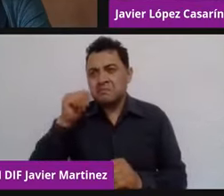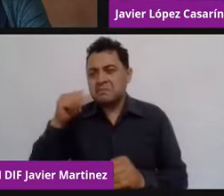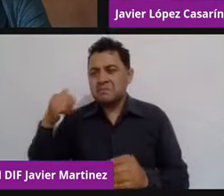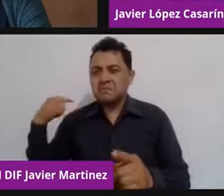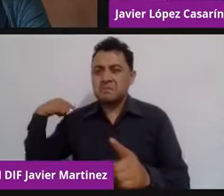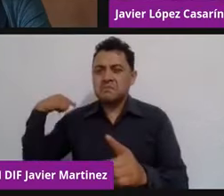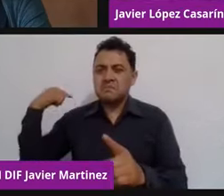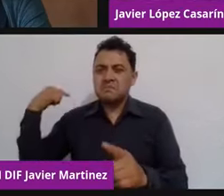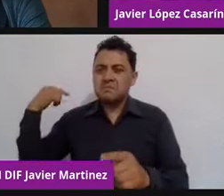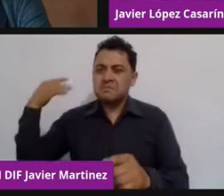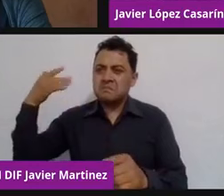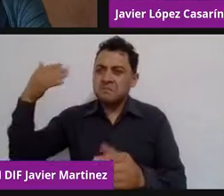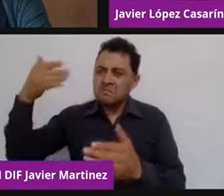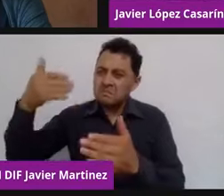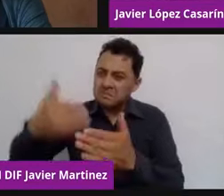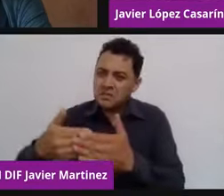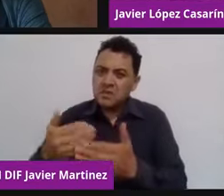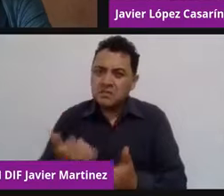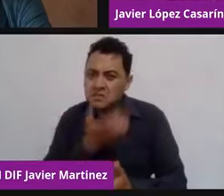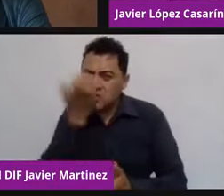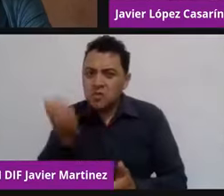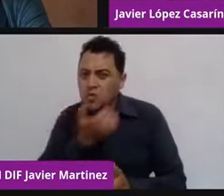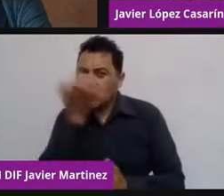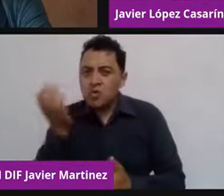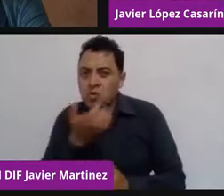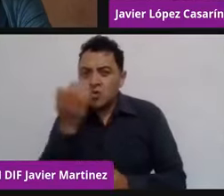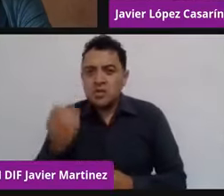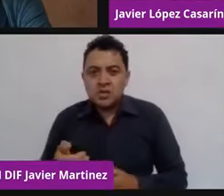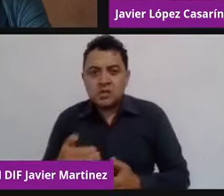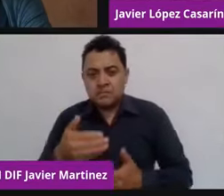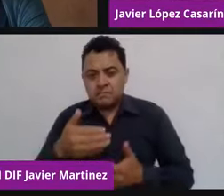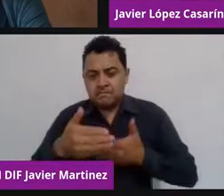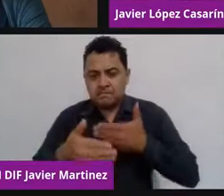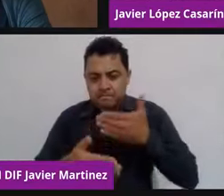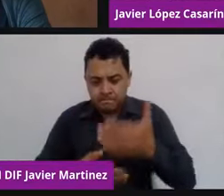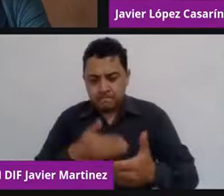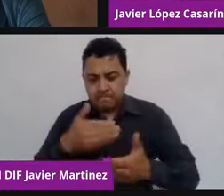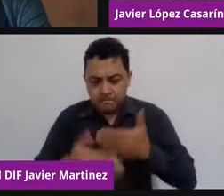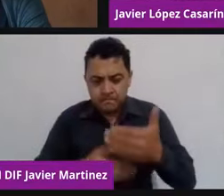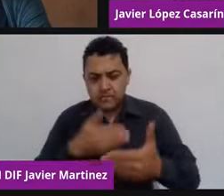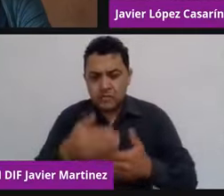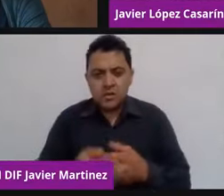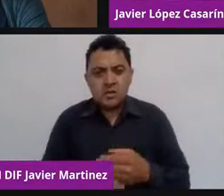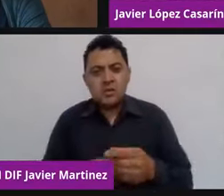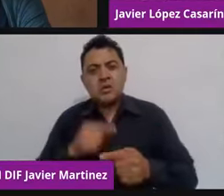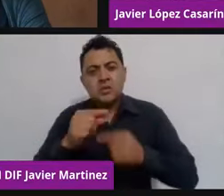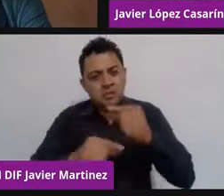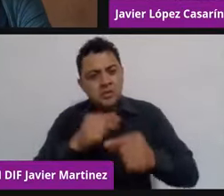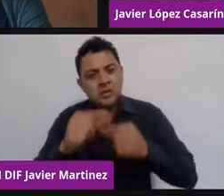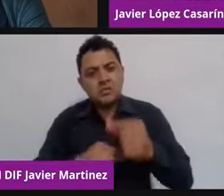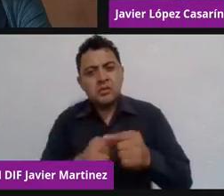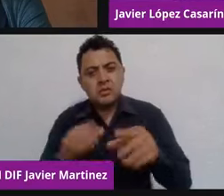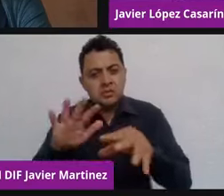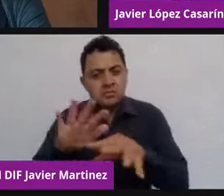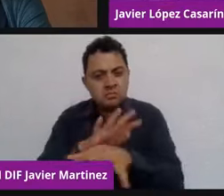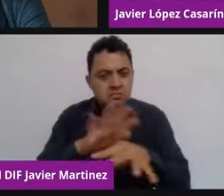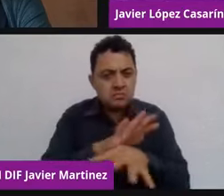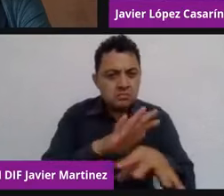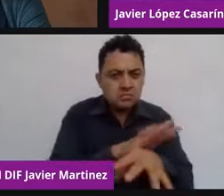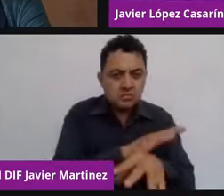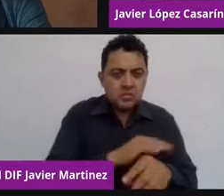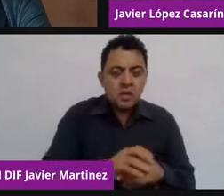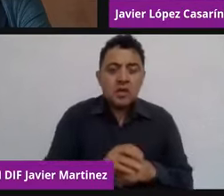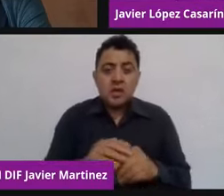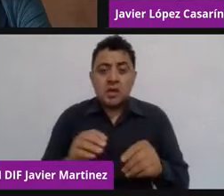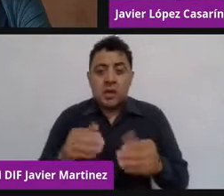por supuesto, por la presión de los consumidores, de los hábitos que se van modificando y que de repente dice, oye, esto no estoy de